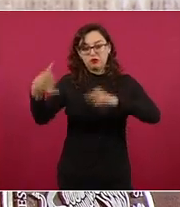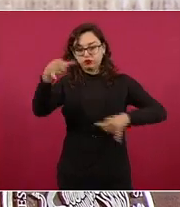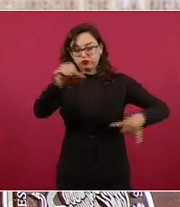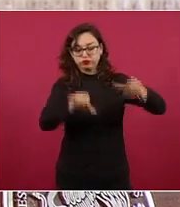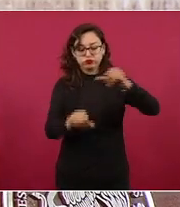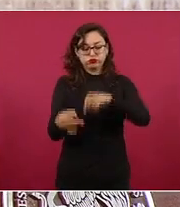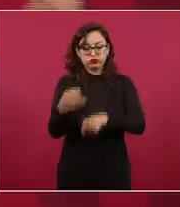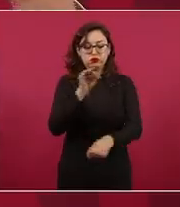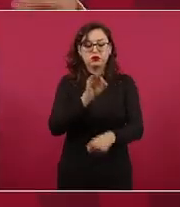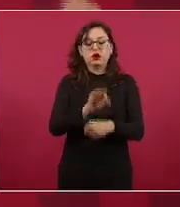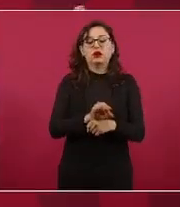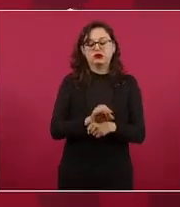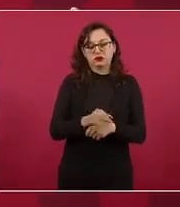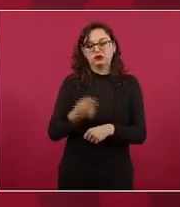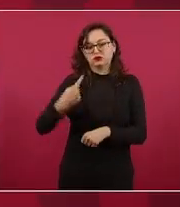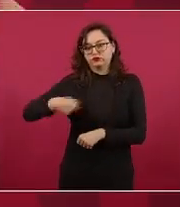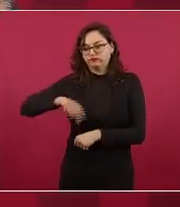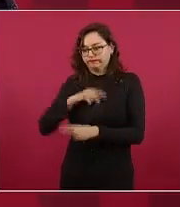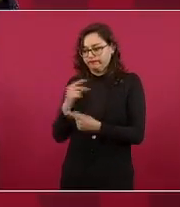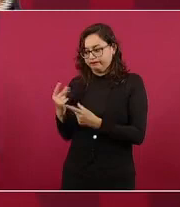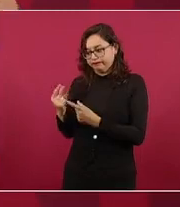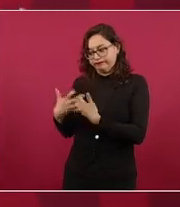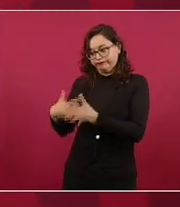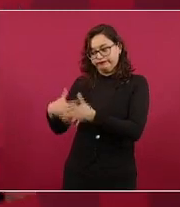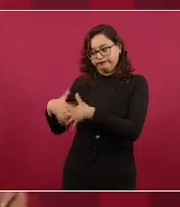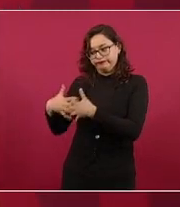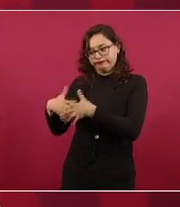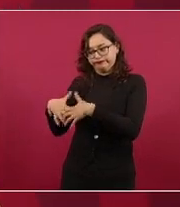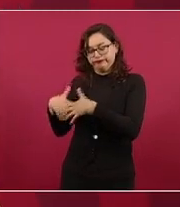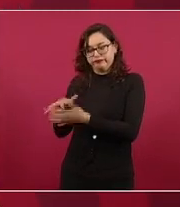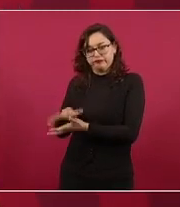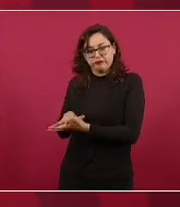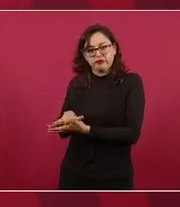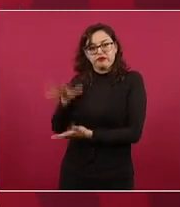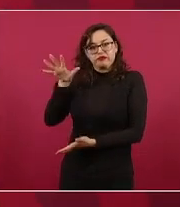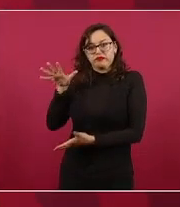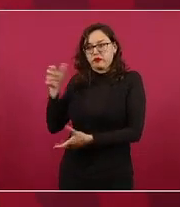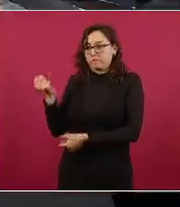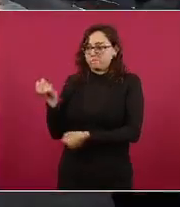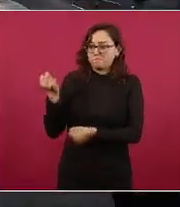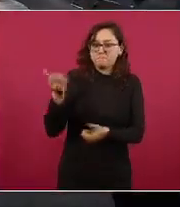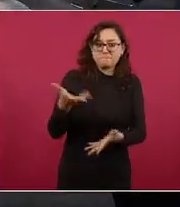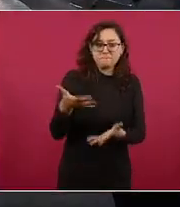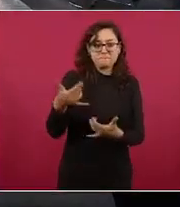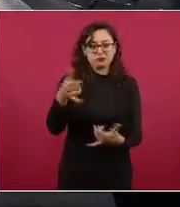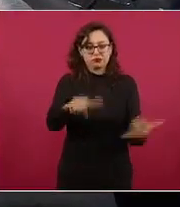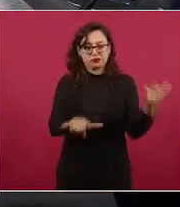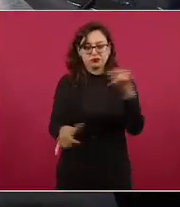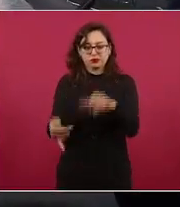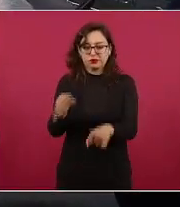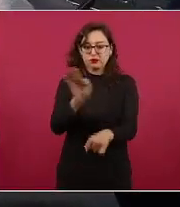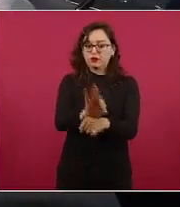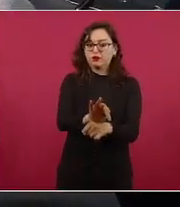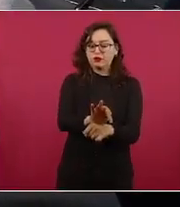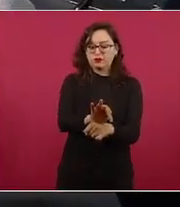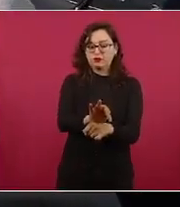para tener más producción o sea nosotros tenemos la experiencia que